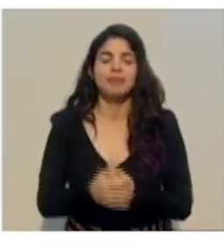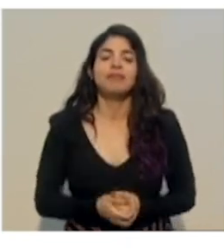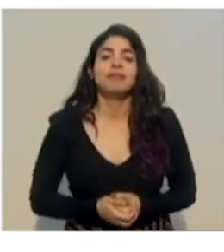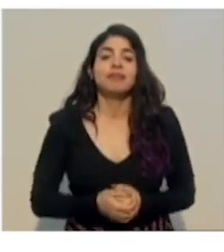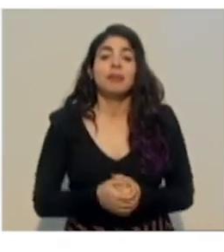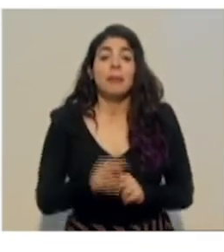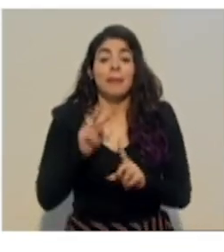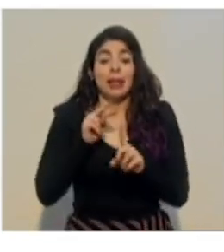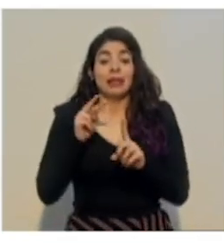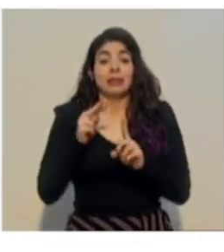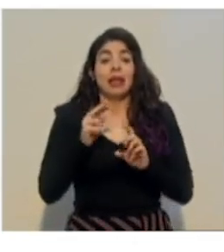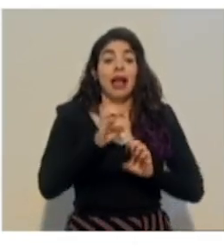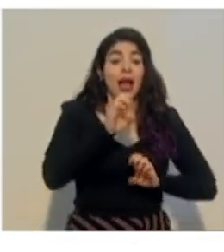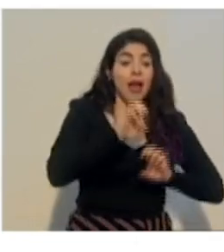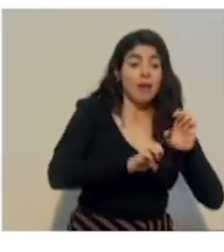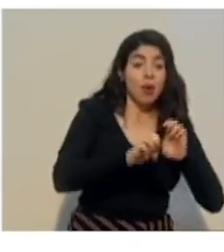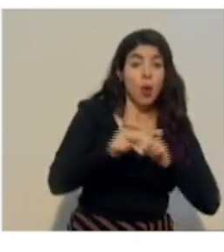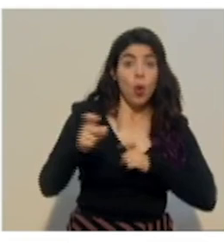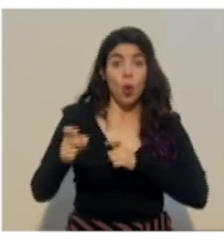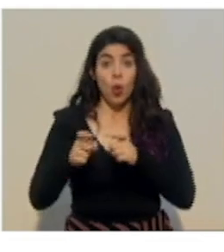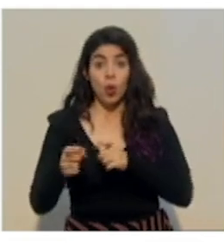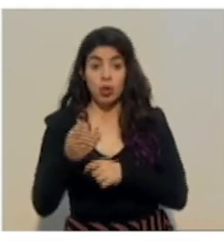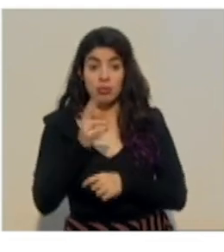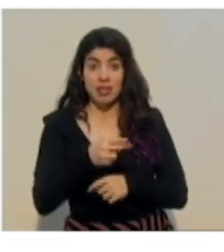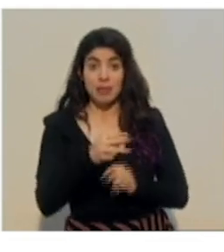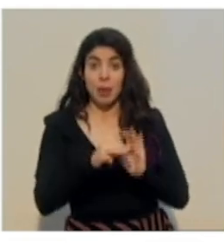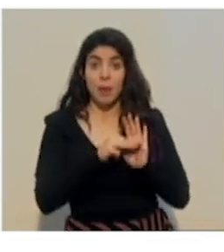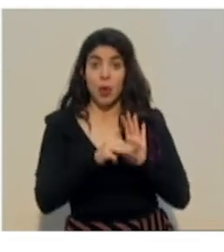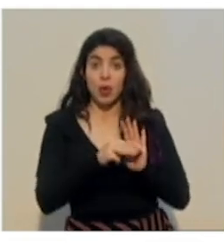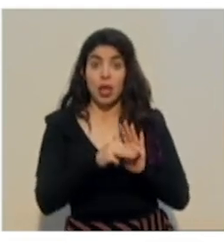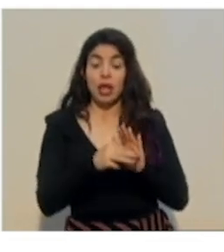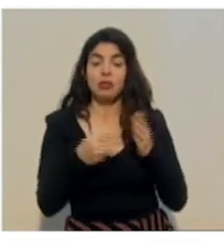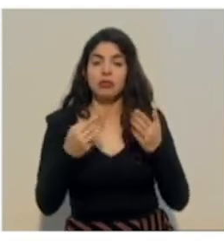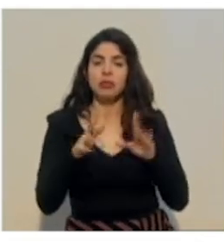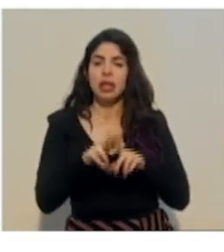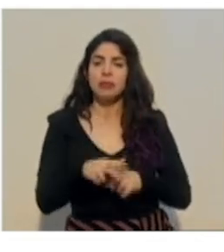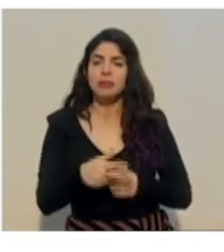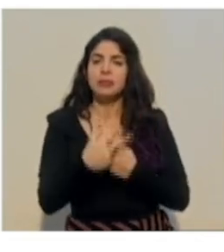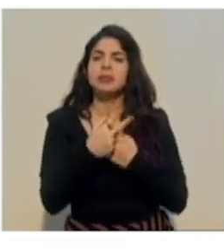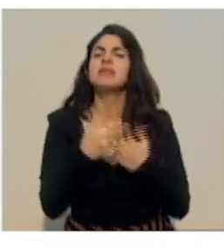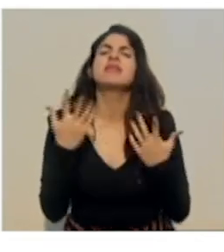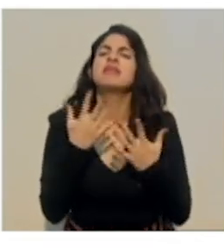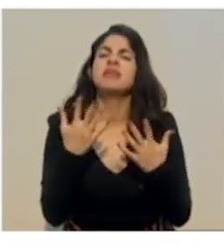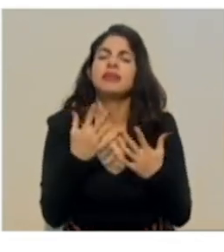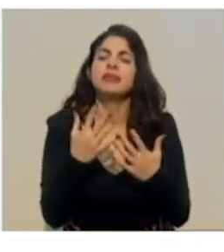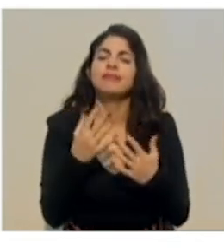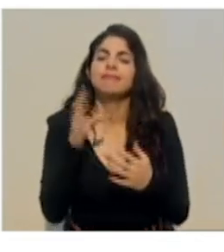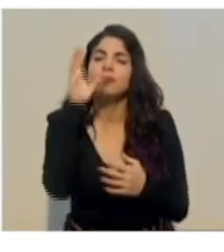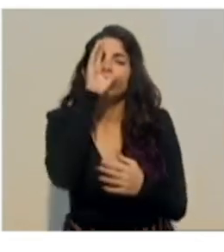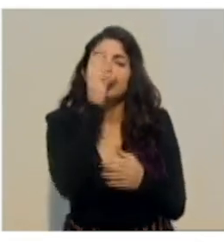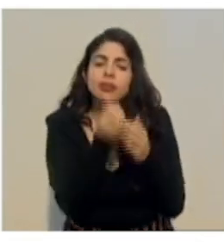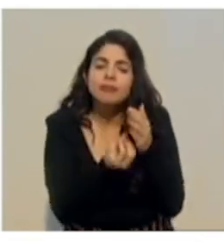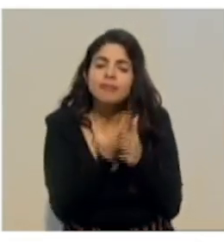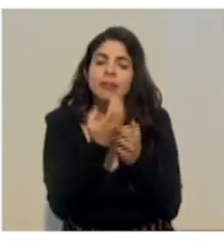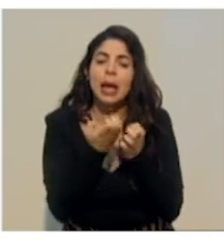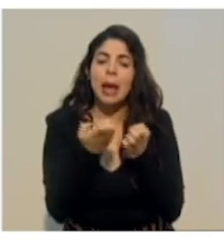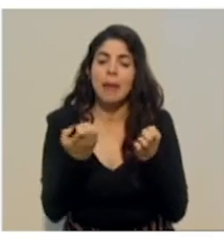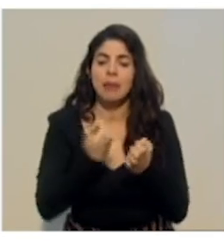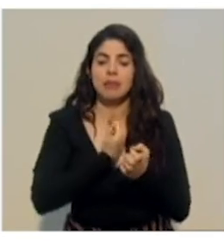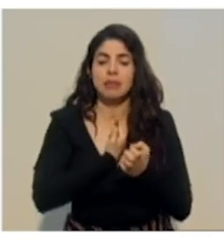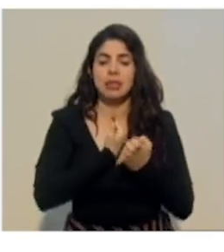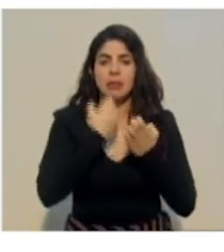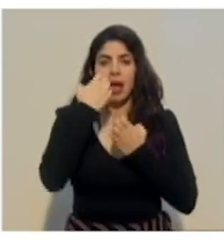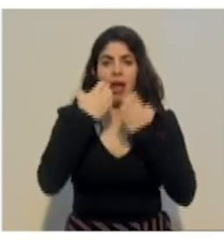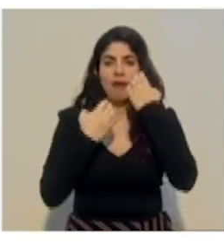y control de este modelo, hemos partido desde la premisa de generar un instrumento de autoevaluación a nivel de cada comité